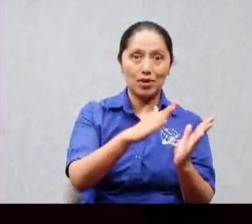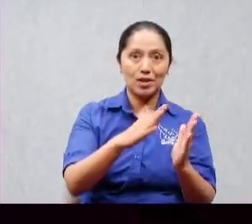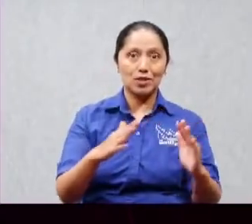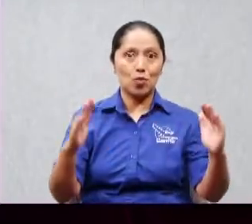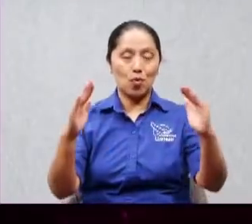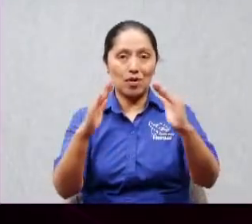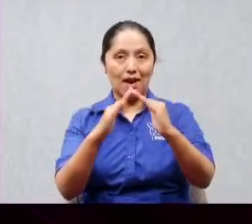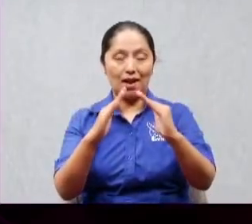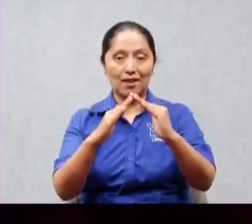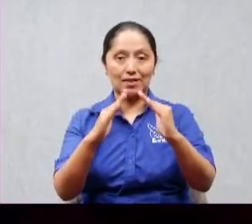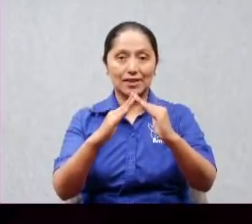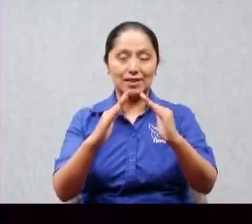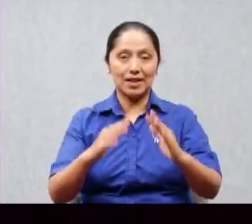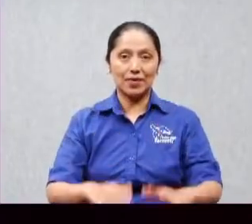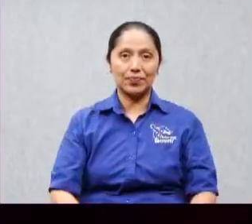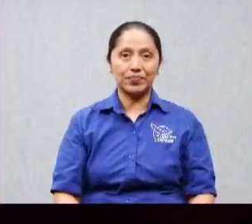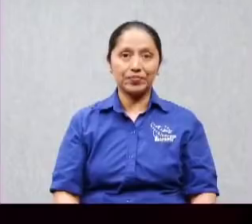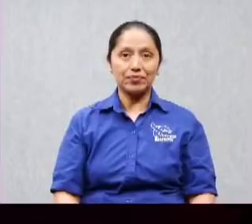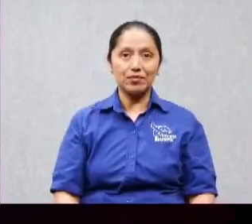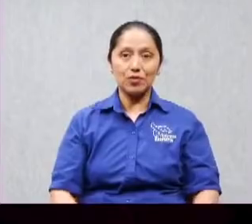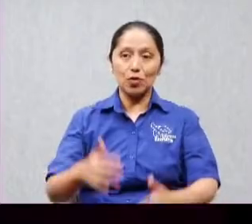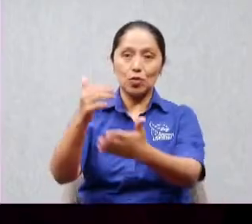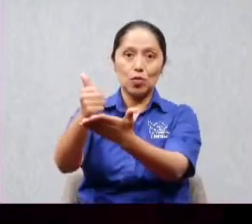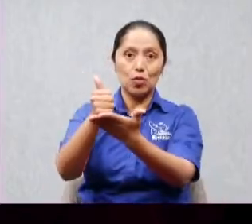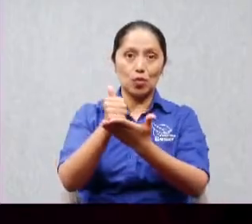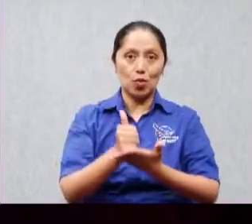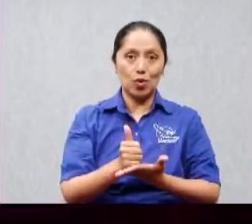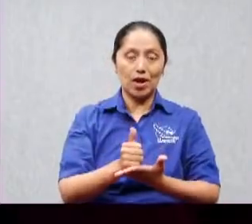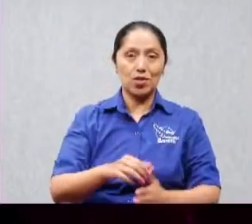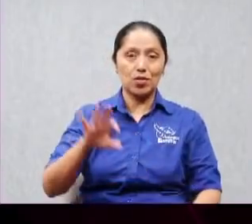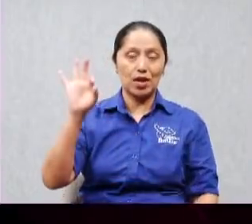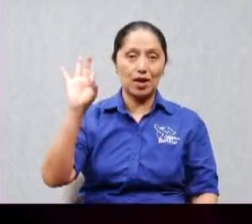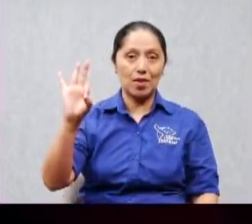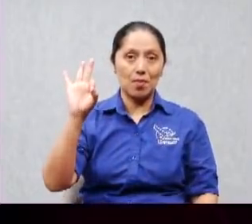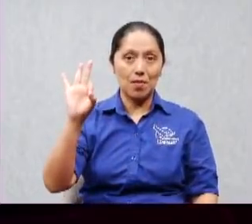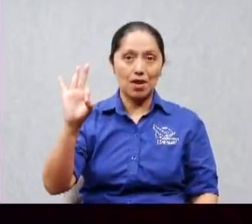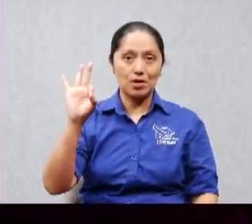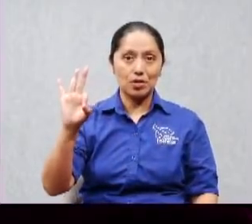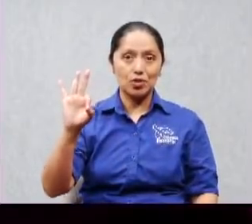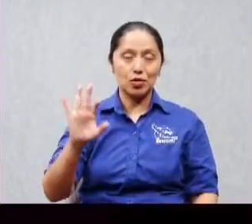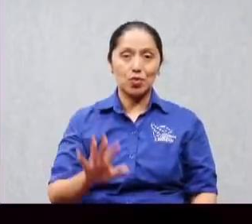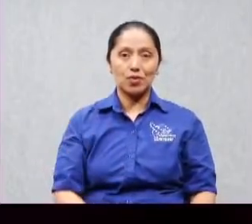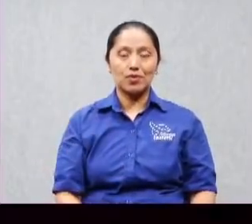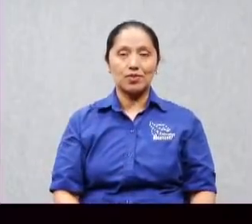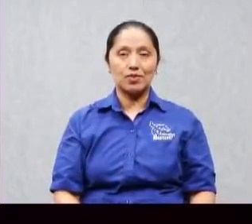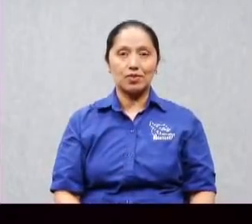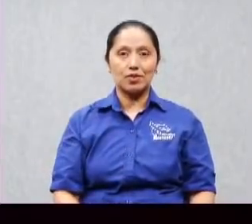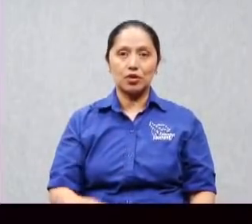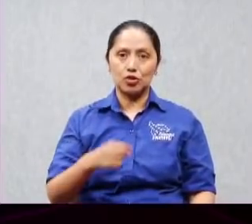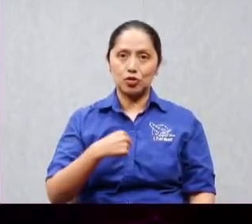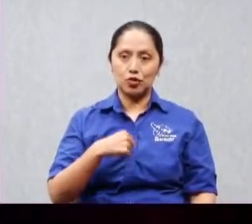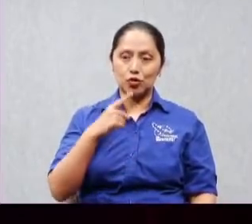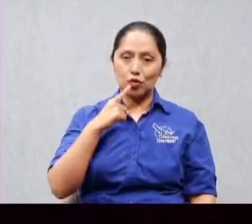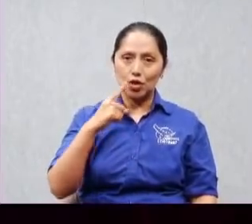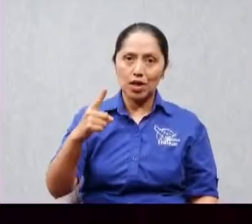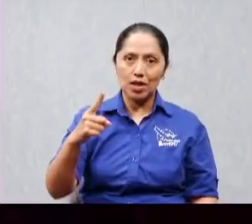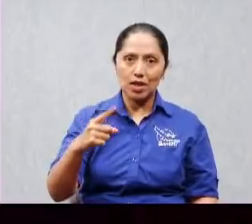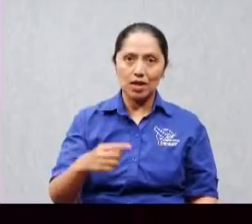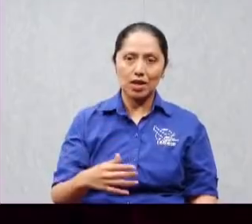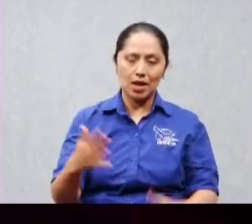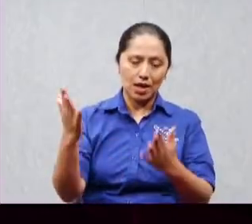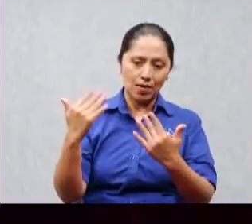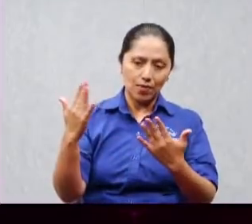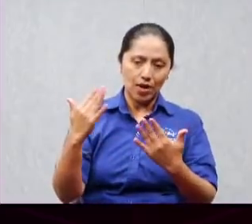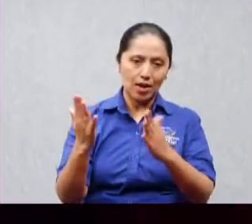hermanito que era pastor de la iglesia donde yo asistía y entonces le dije hermano con mucho gusto